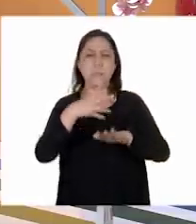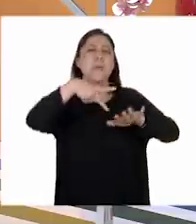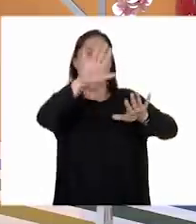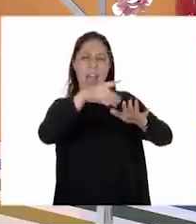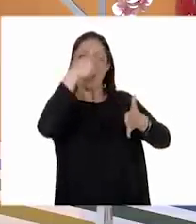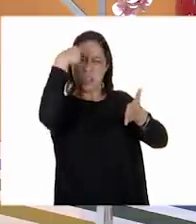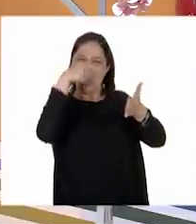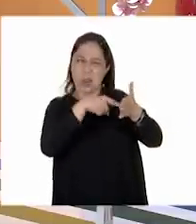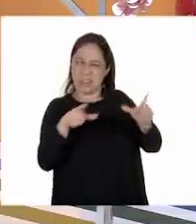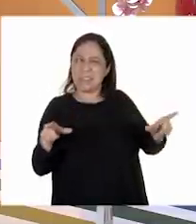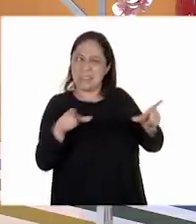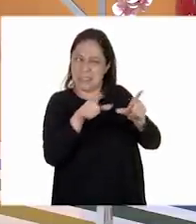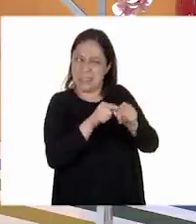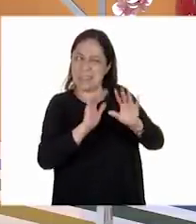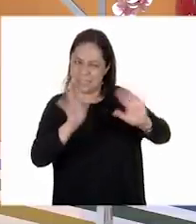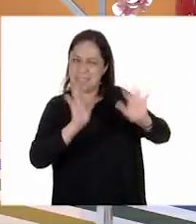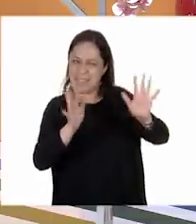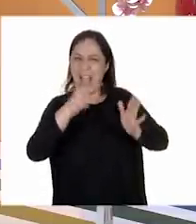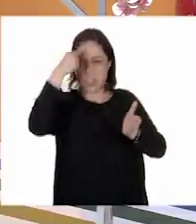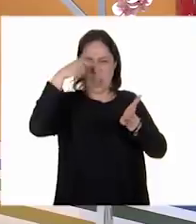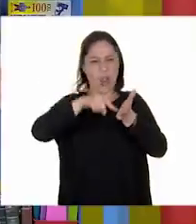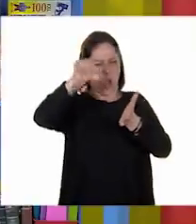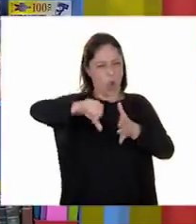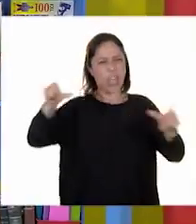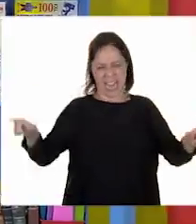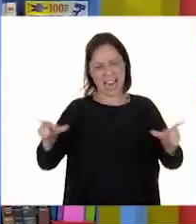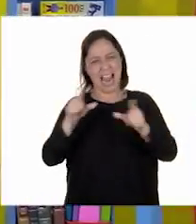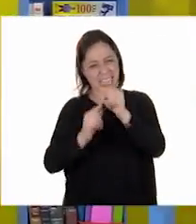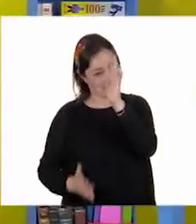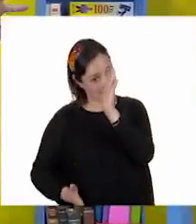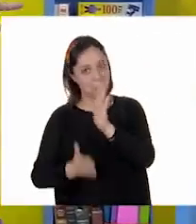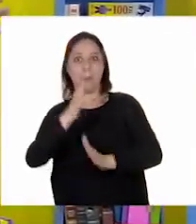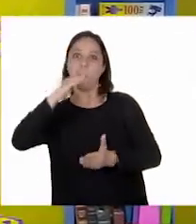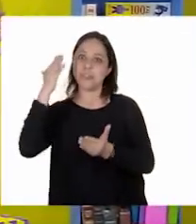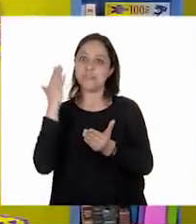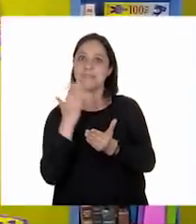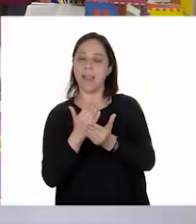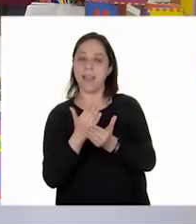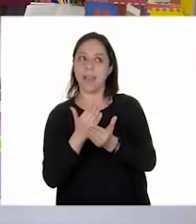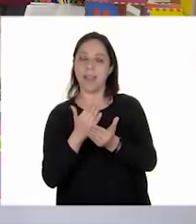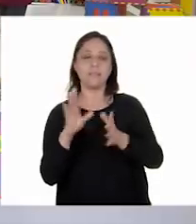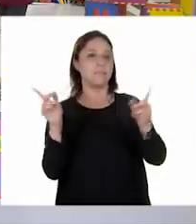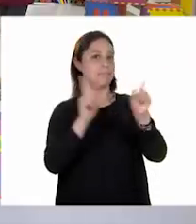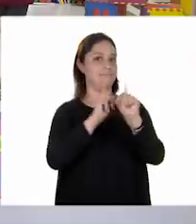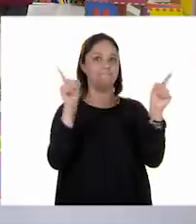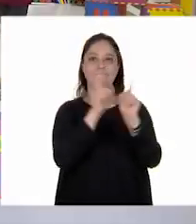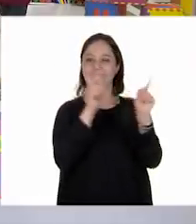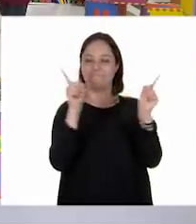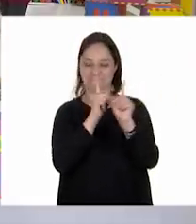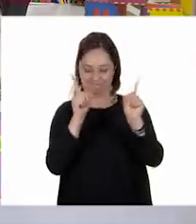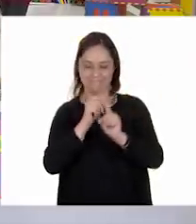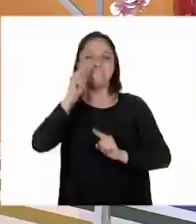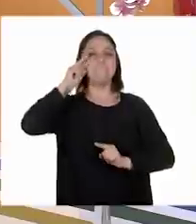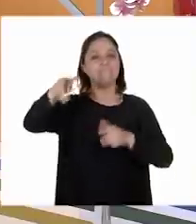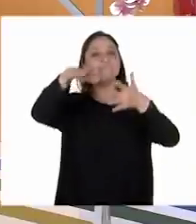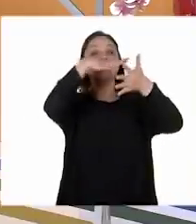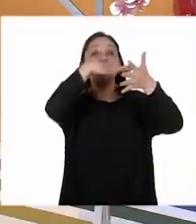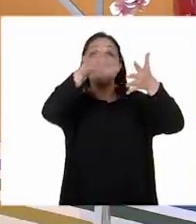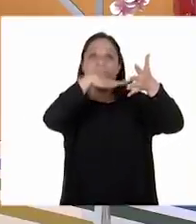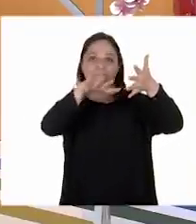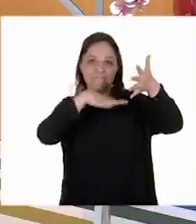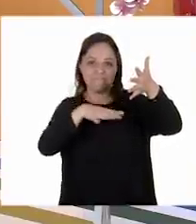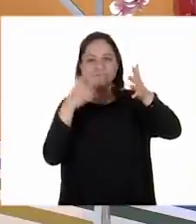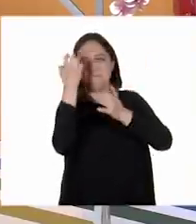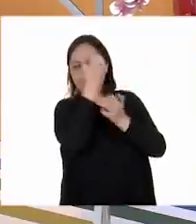poquito de hambre, entonces aquí concluimos la clase. No, ¿verdad? Vámonos por unos taquitos de michiotes. Tenemos que analizar esta lectura. Fíjate que está muy